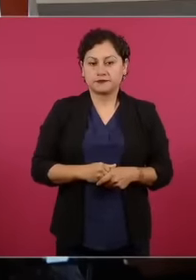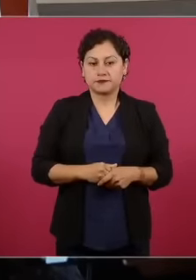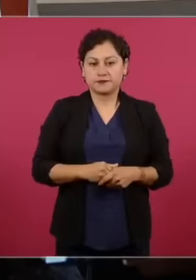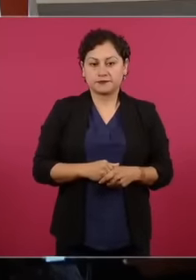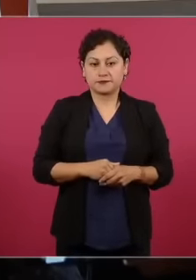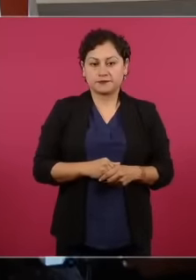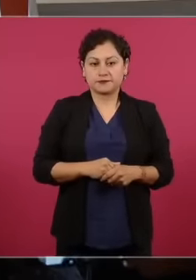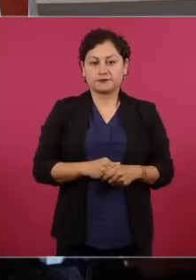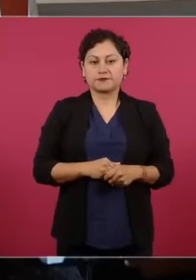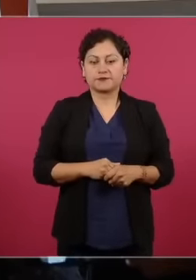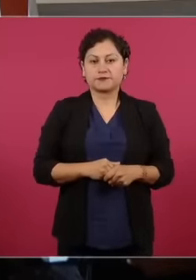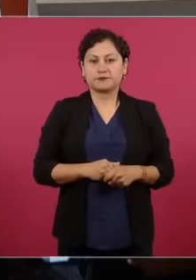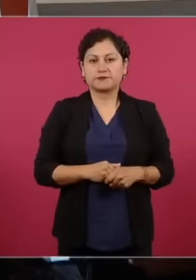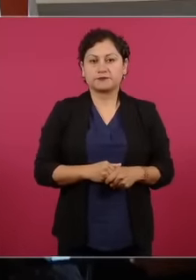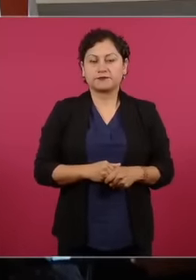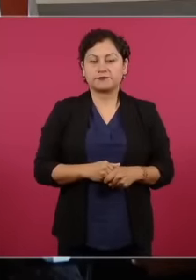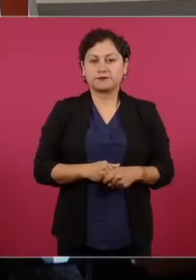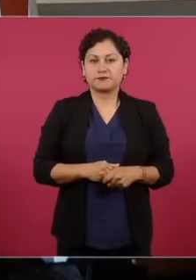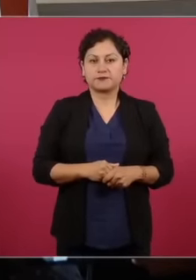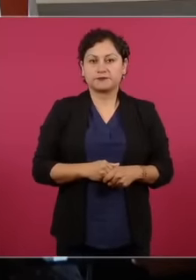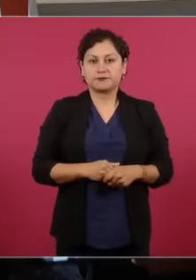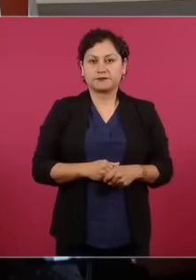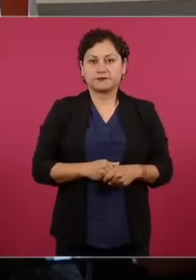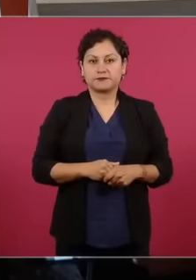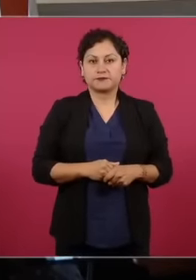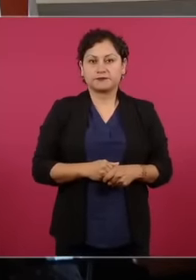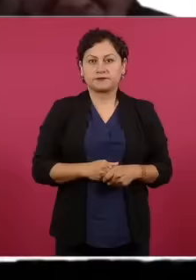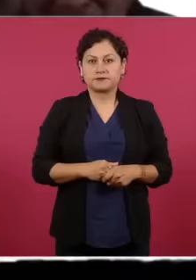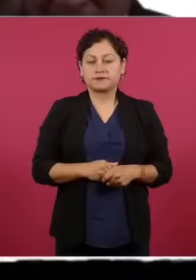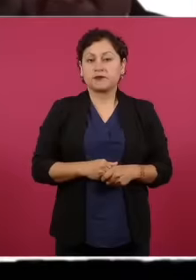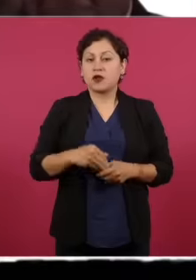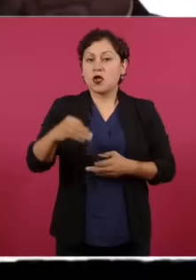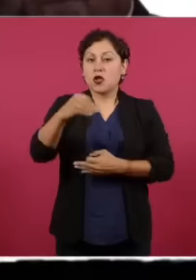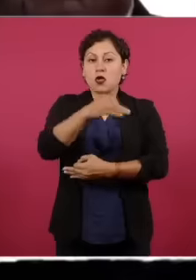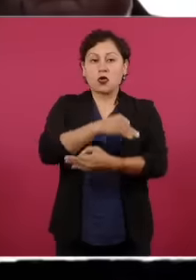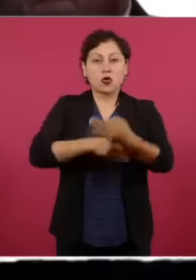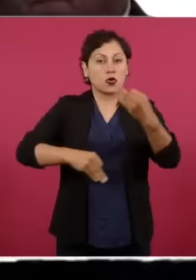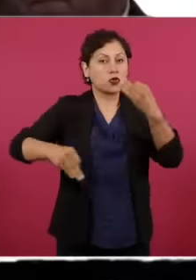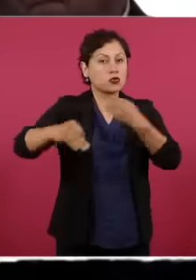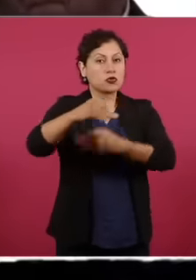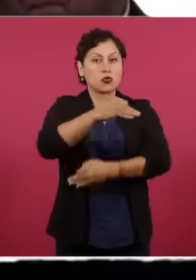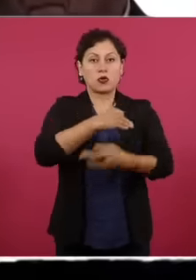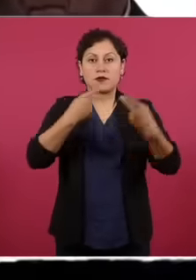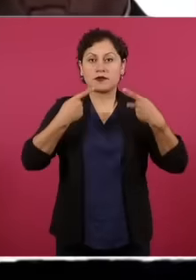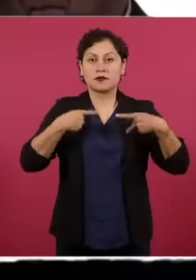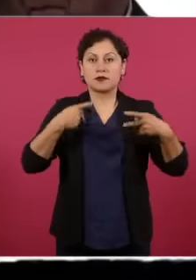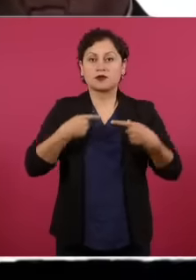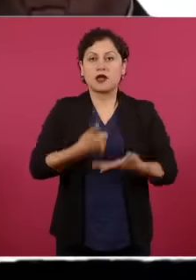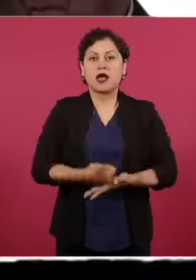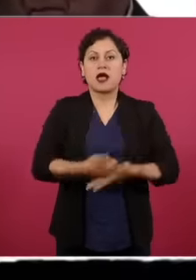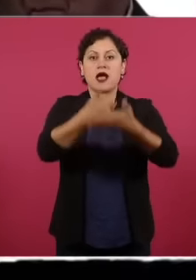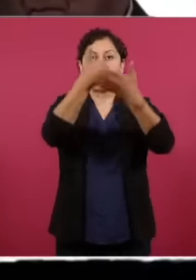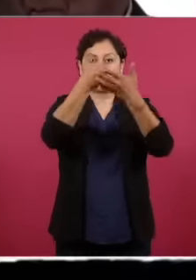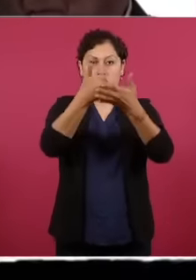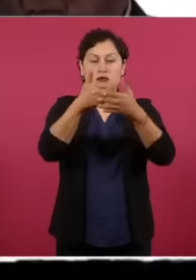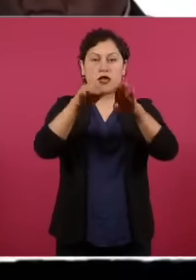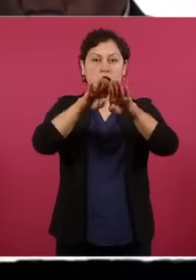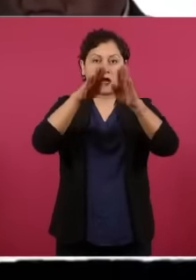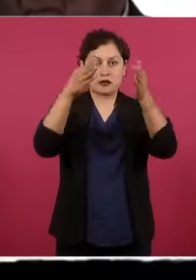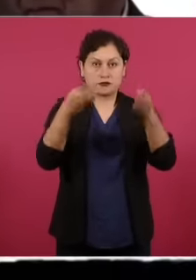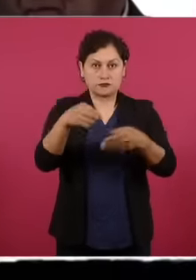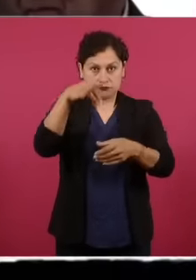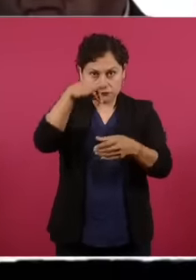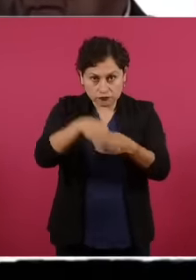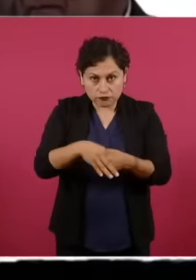gracias también a todos los funcionarios de casilla a los representantes de los